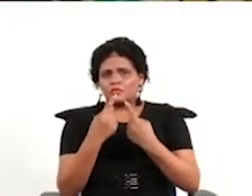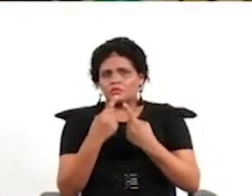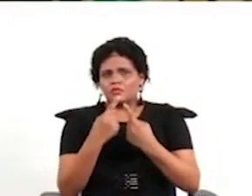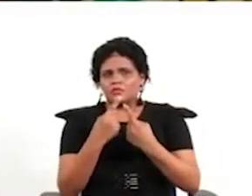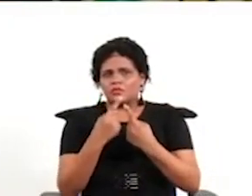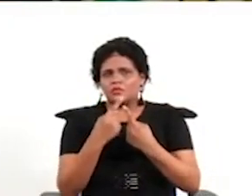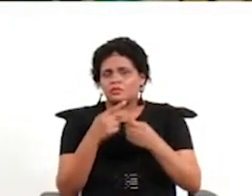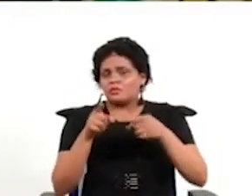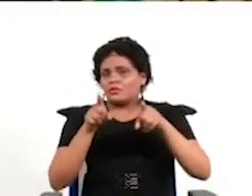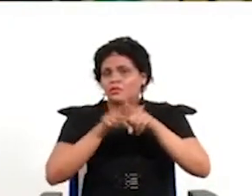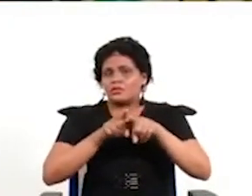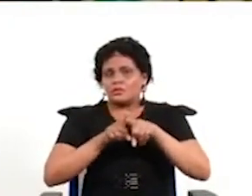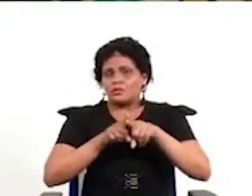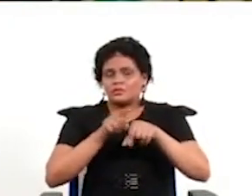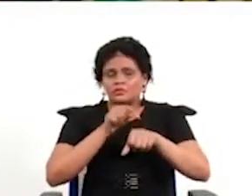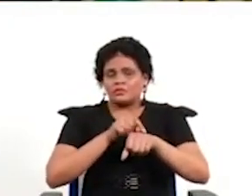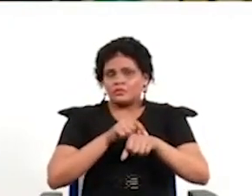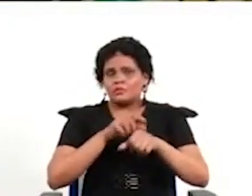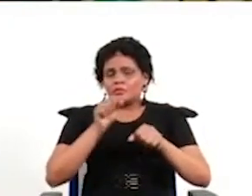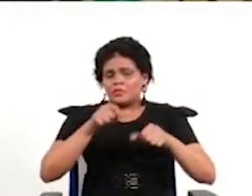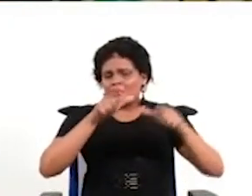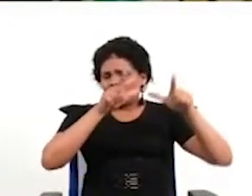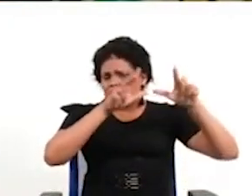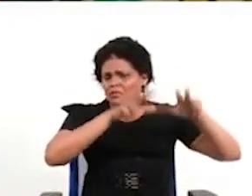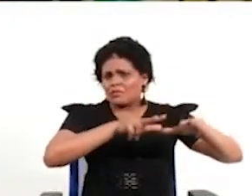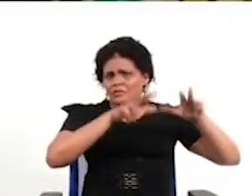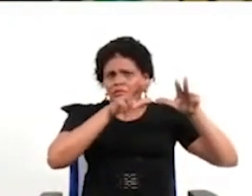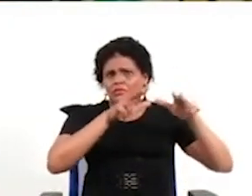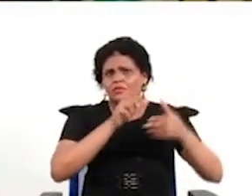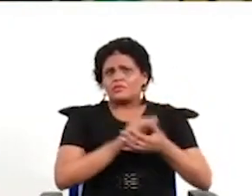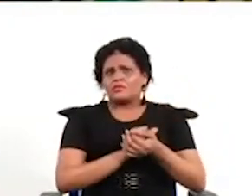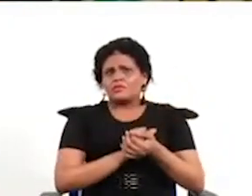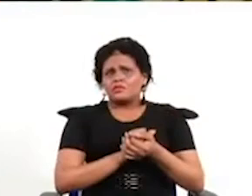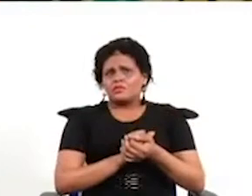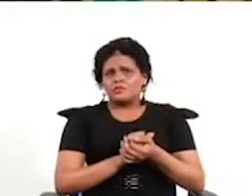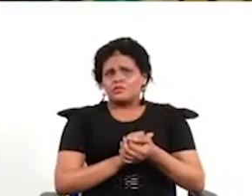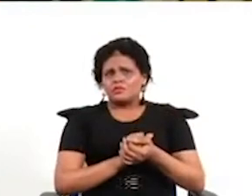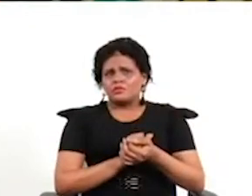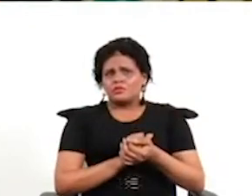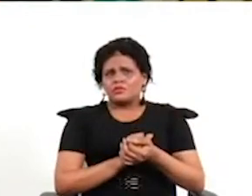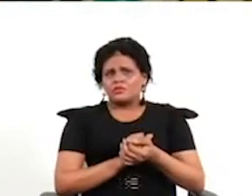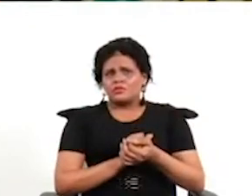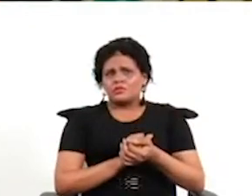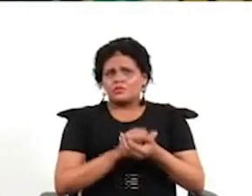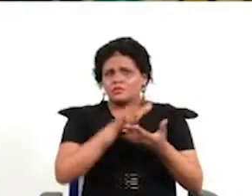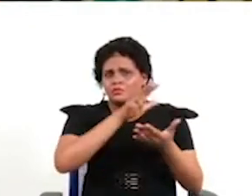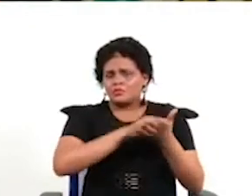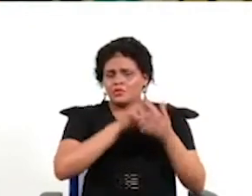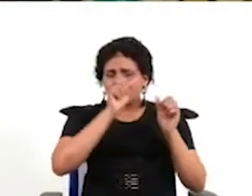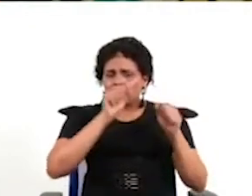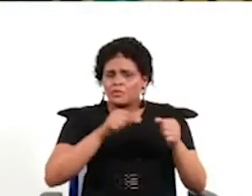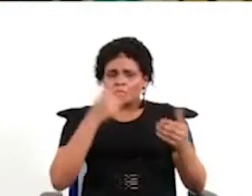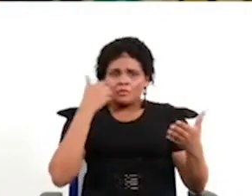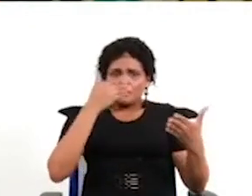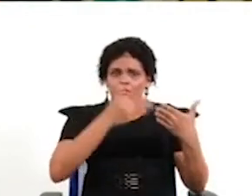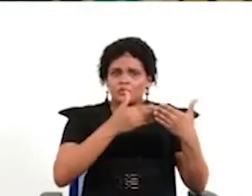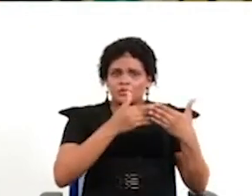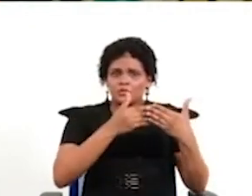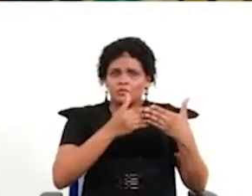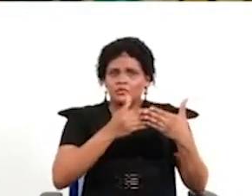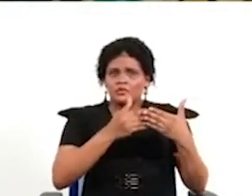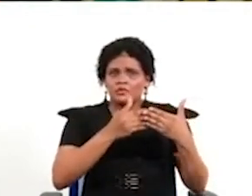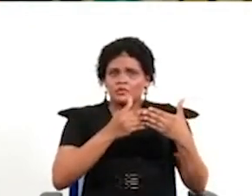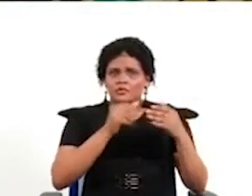tampoco quiere decir que después va a ser aprobado en ese referendo por lo tanto sencillamente se abre la puerta para que haya un